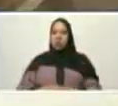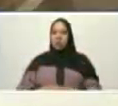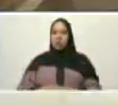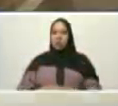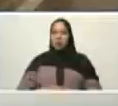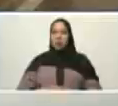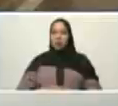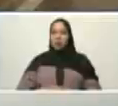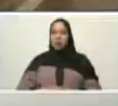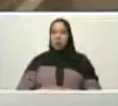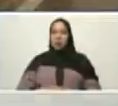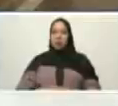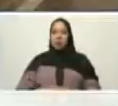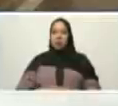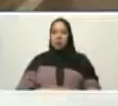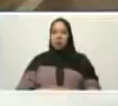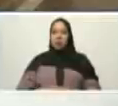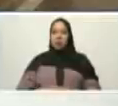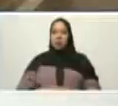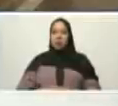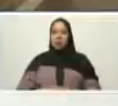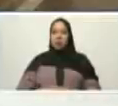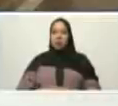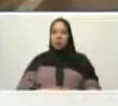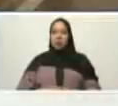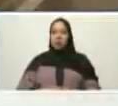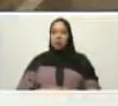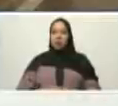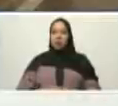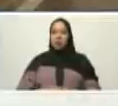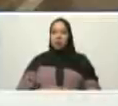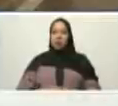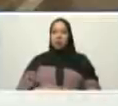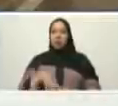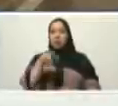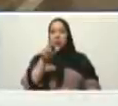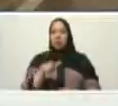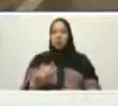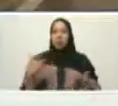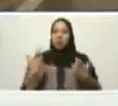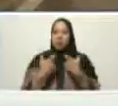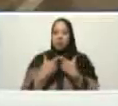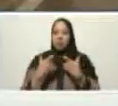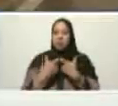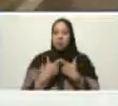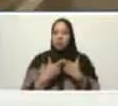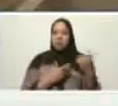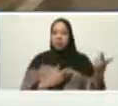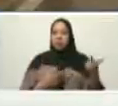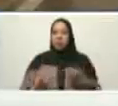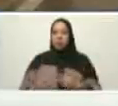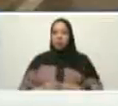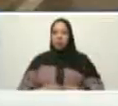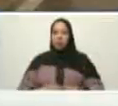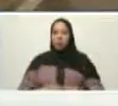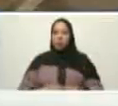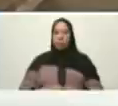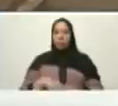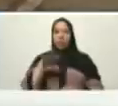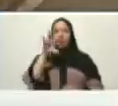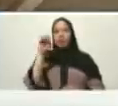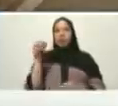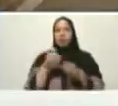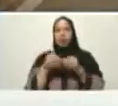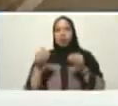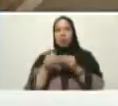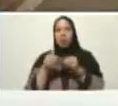que eres de Santa Paula cuánto costaría eso tú no eres de Santa Paula 50 mil dólares